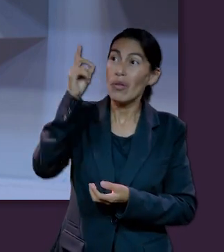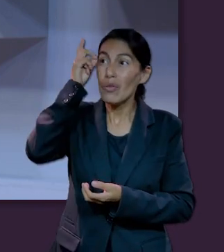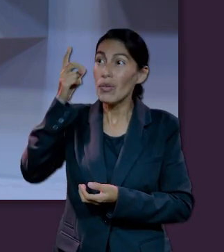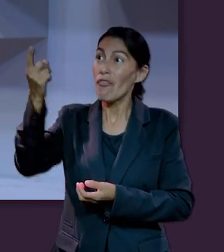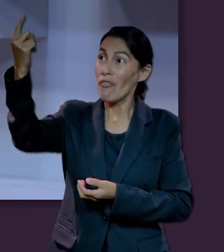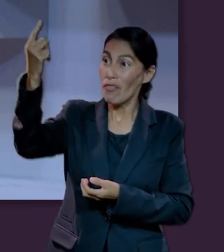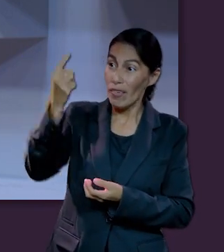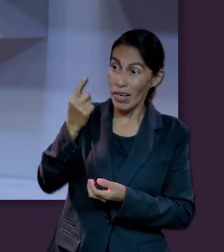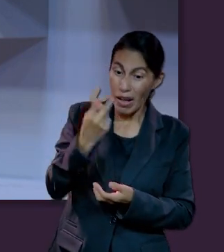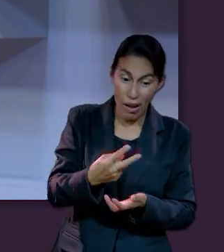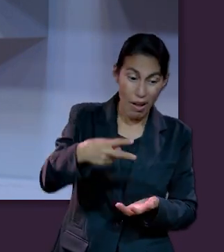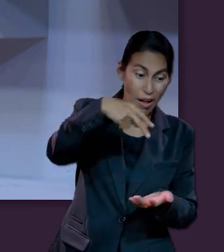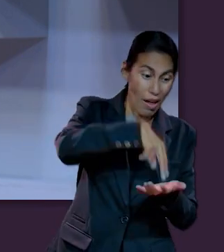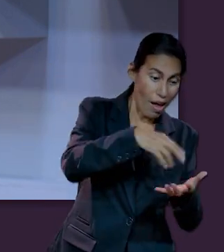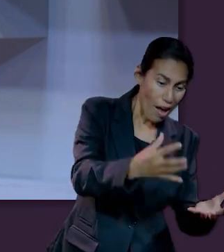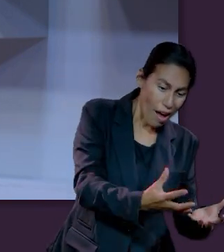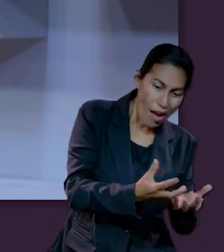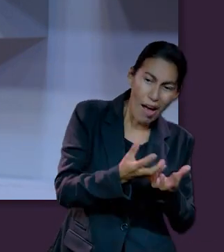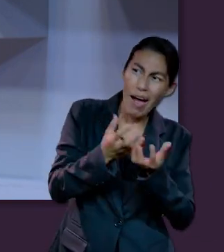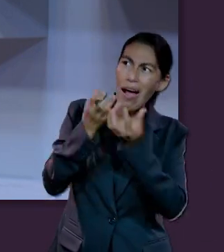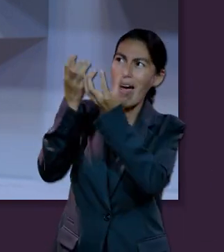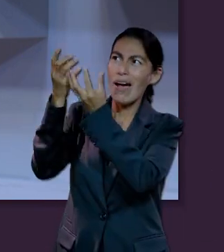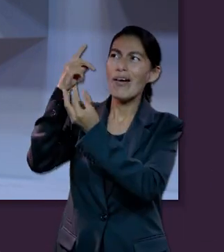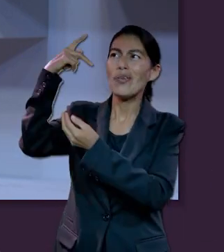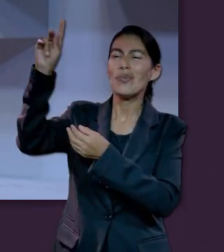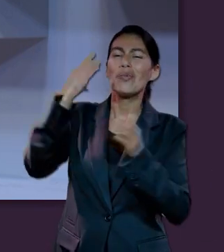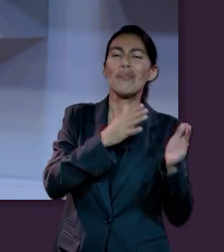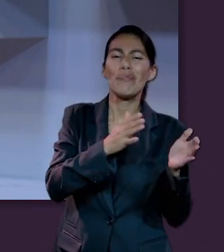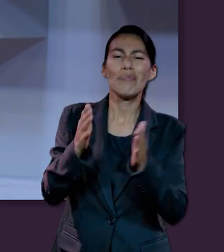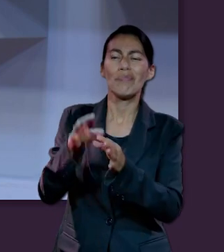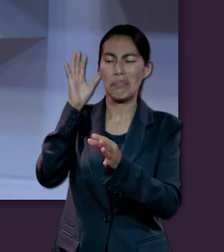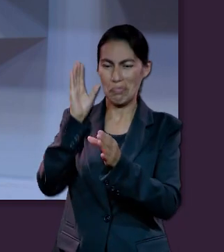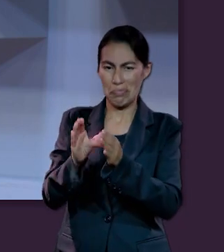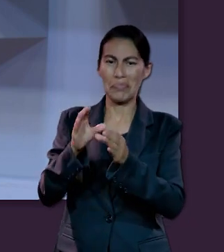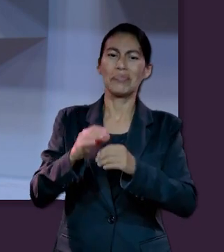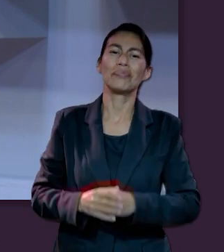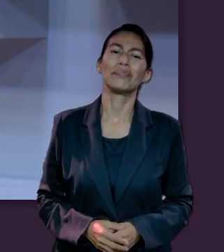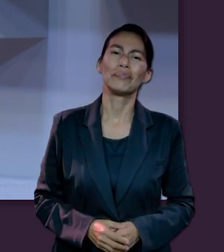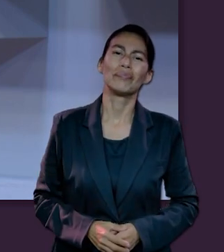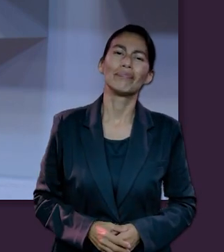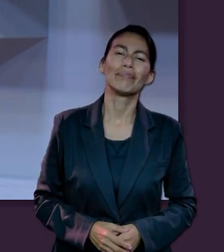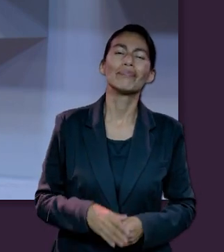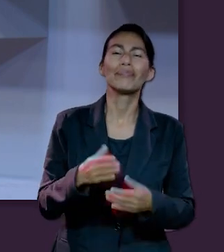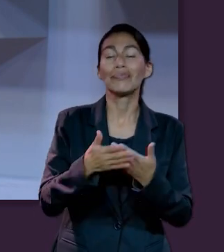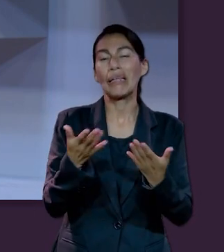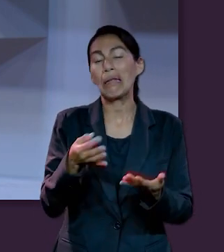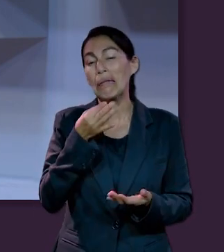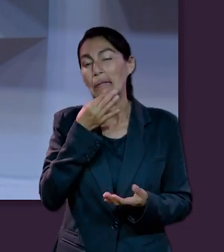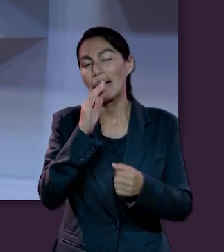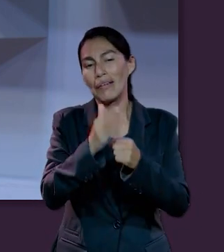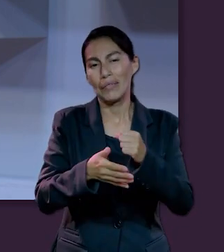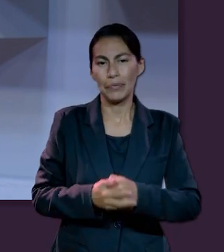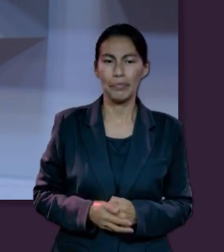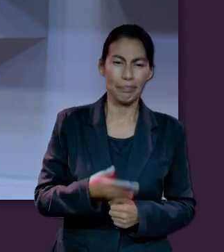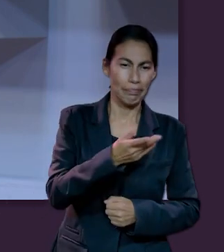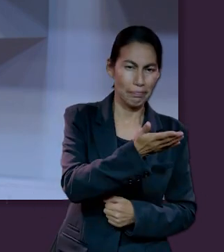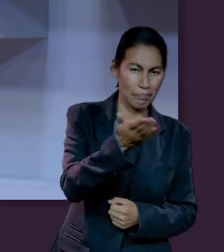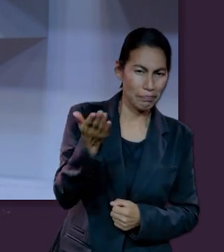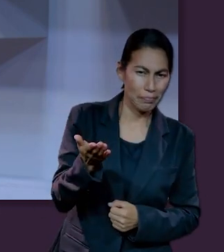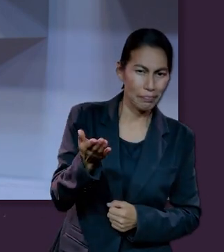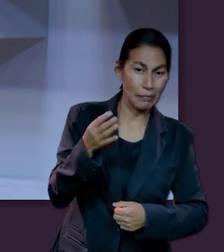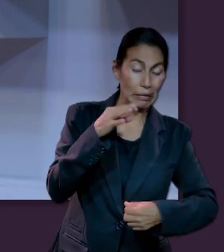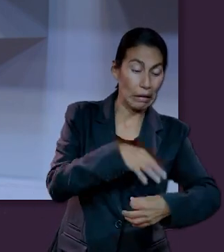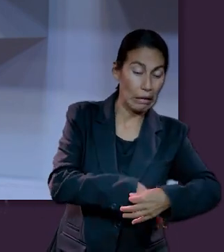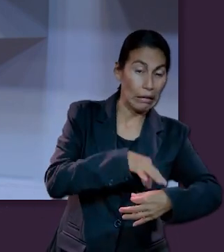estamos llegando a los últimos minutitos de nuestra lección. A mí me gustaría escuchar con qué se puede quedar cada uno de ustedes.